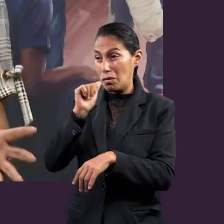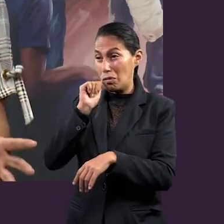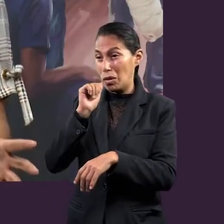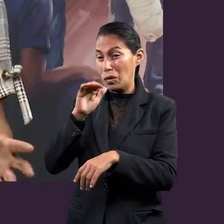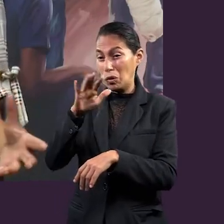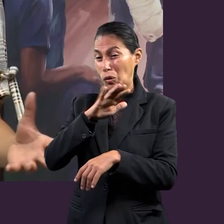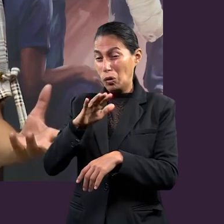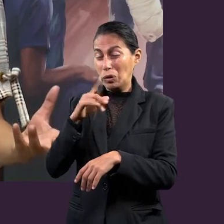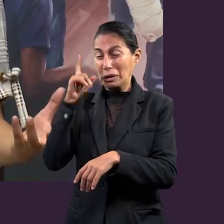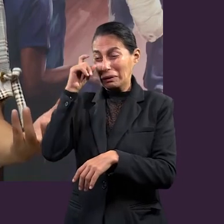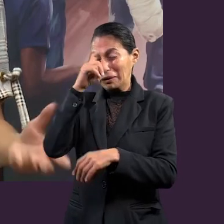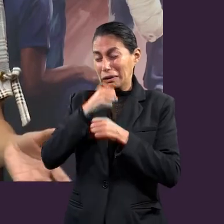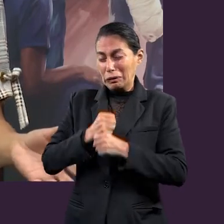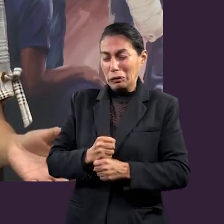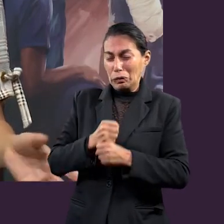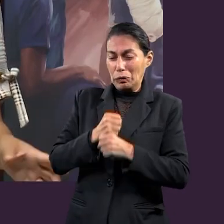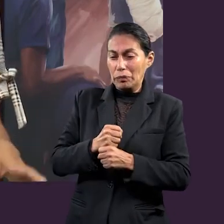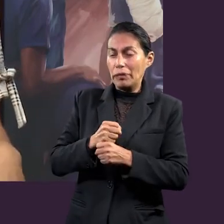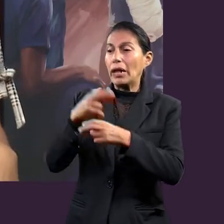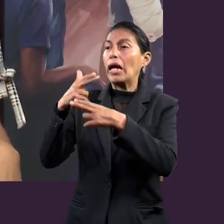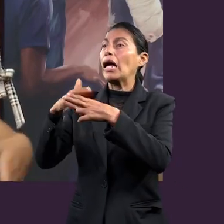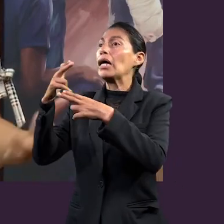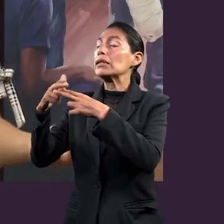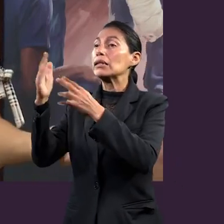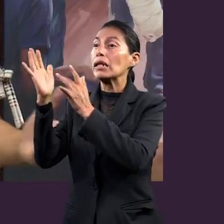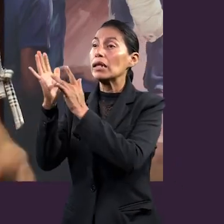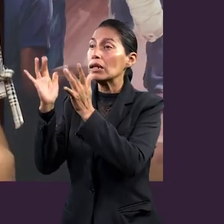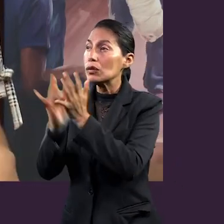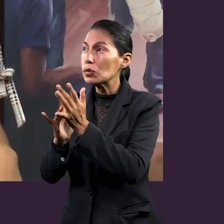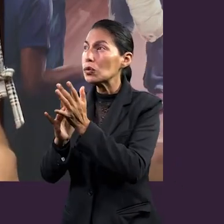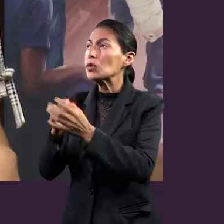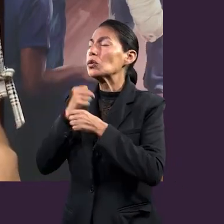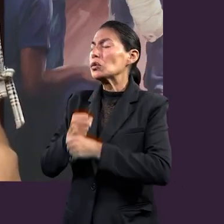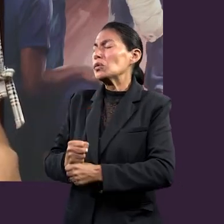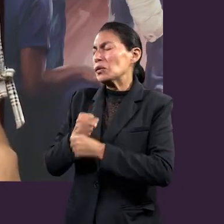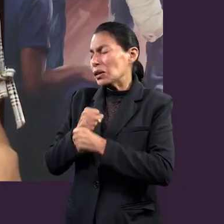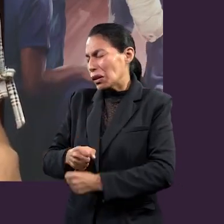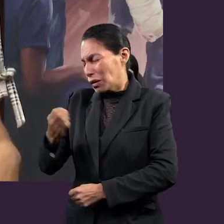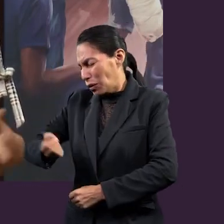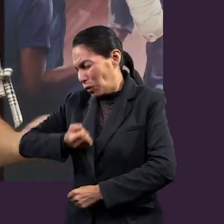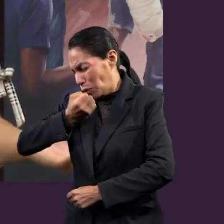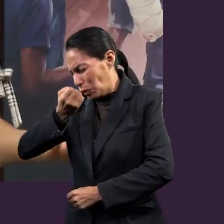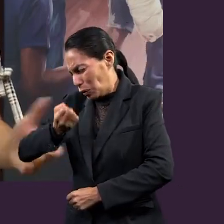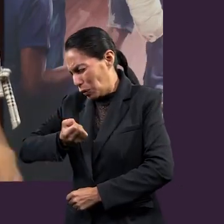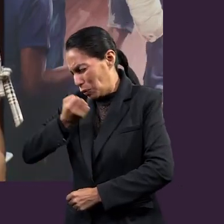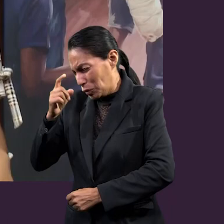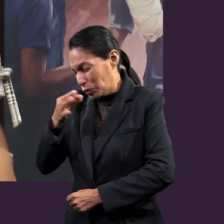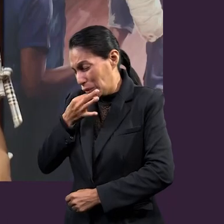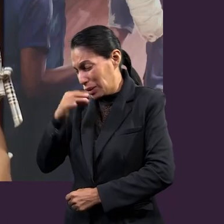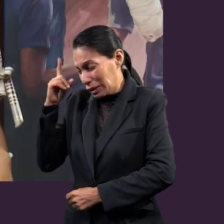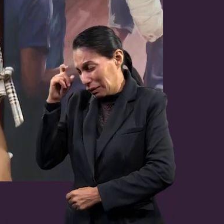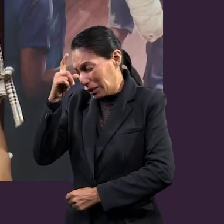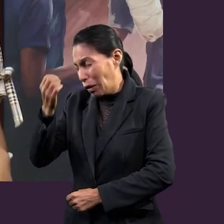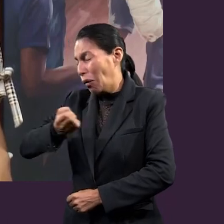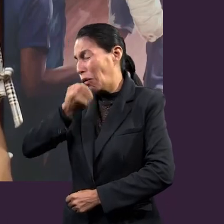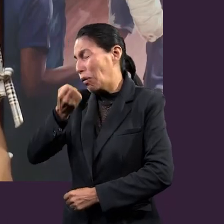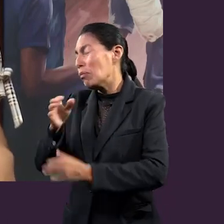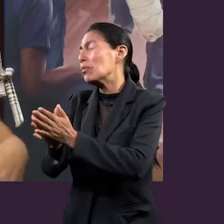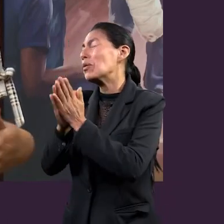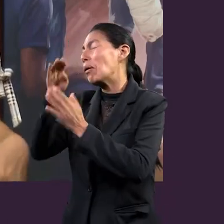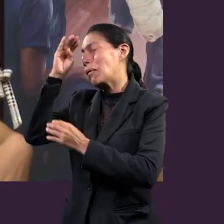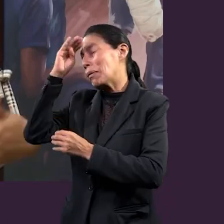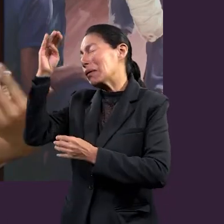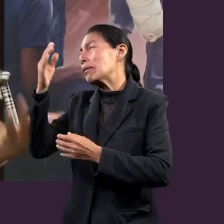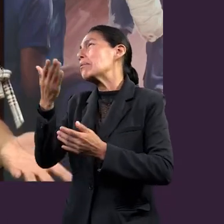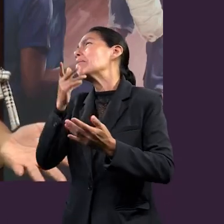a llegar al final o en este punto tan crucial, hasta Jesús pidió oración, ¿no? Cuando estaba pasando por esa situación difícil.